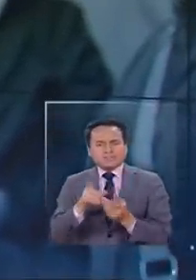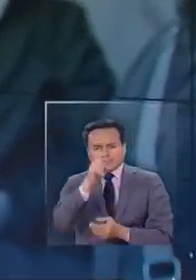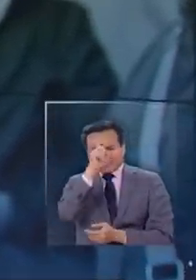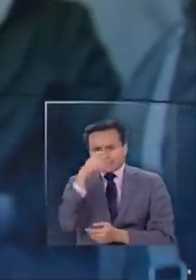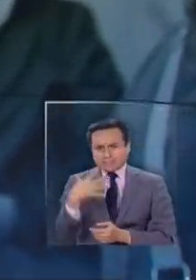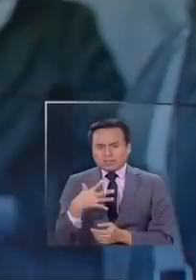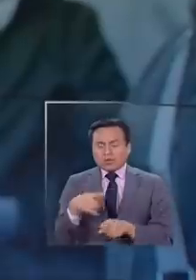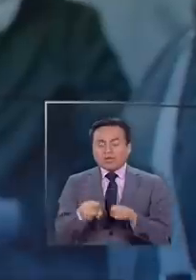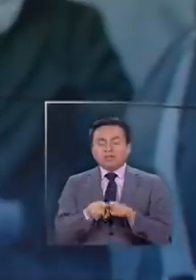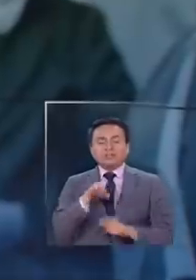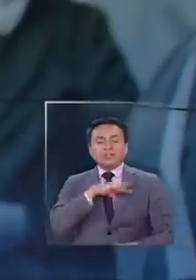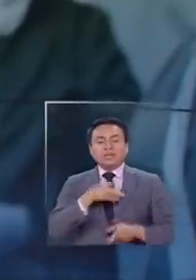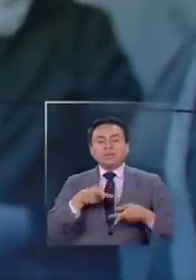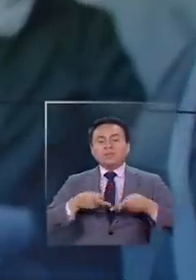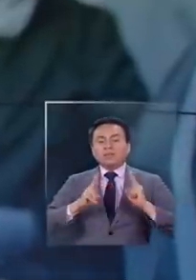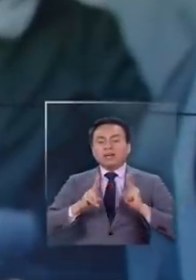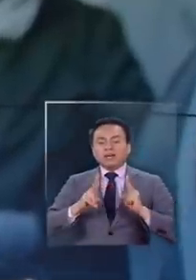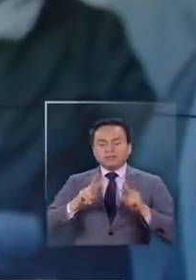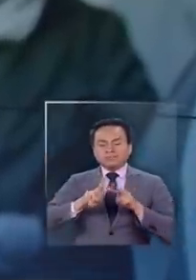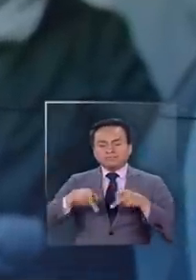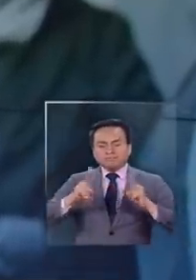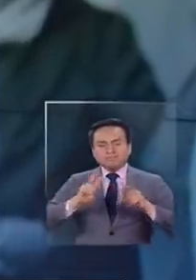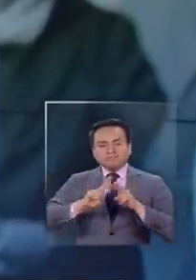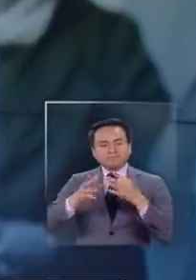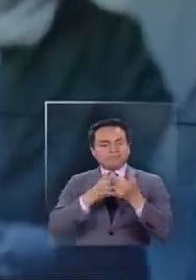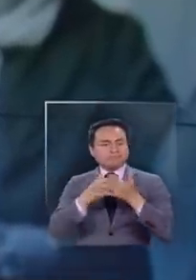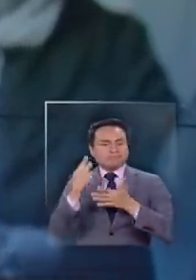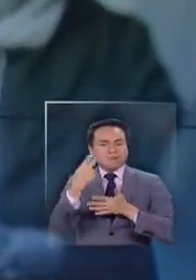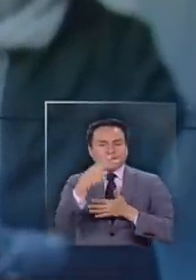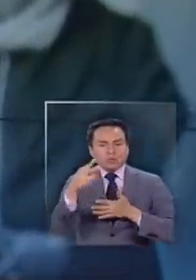en Chile, se permitirá su confección artesanal.